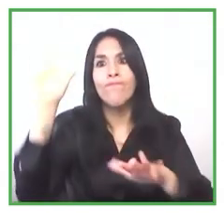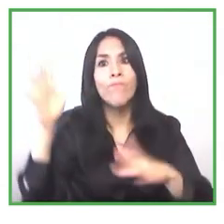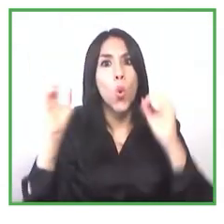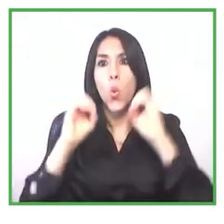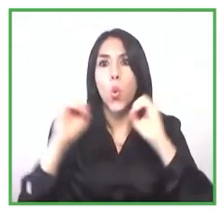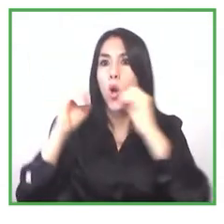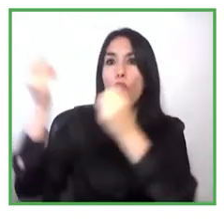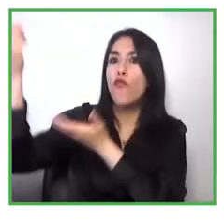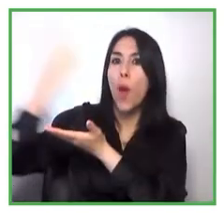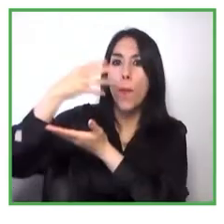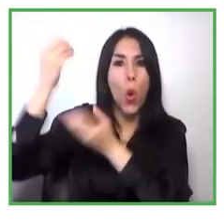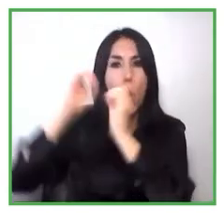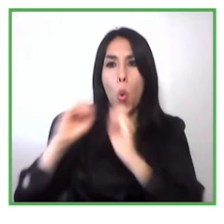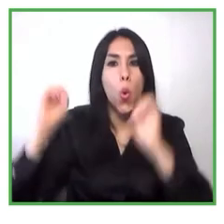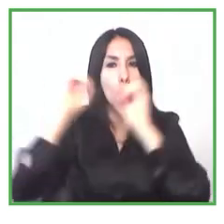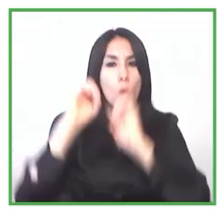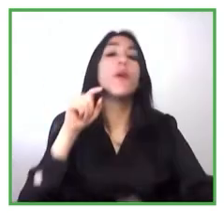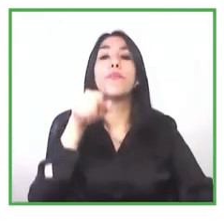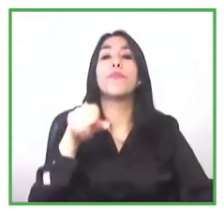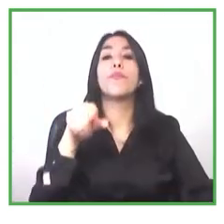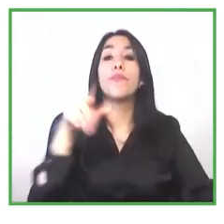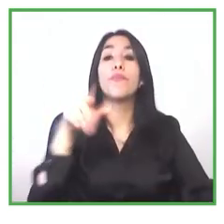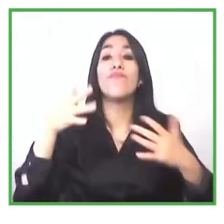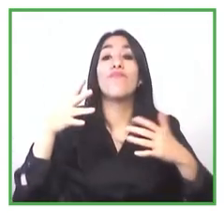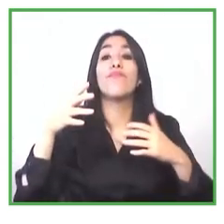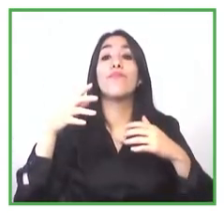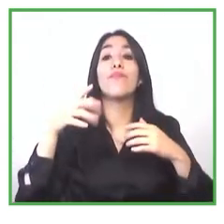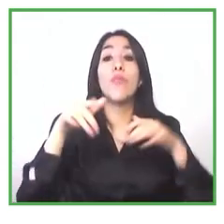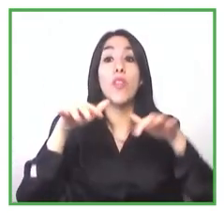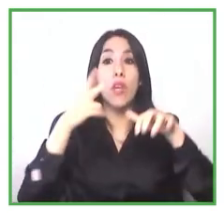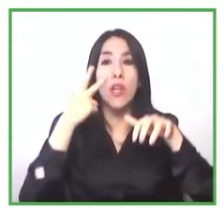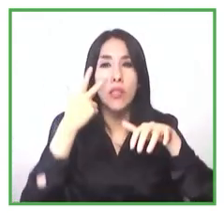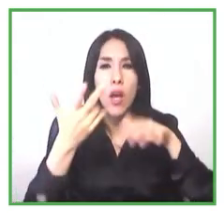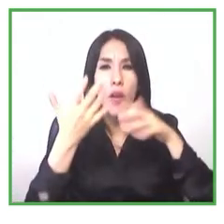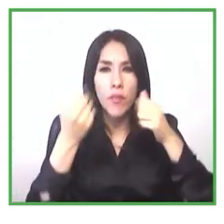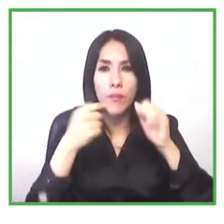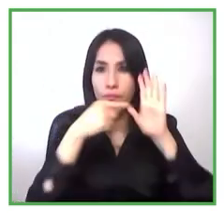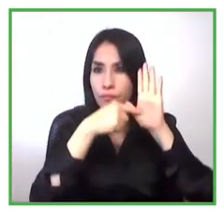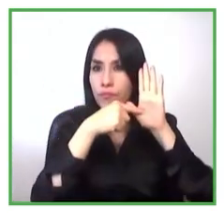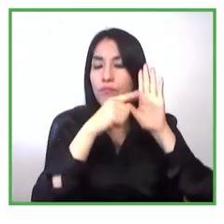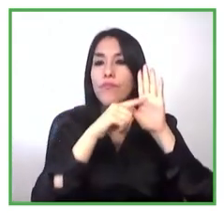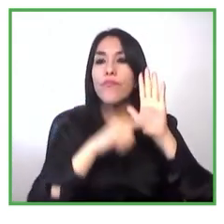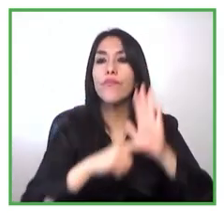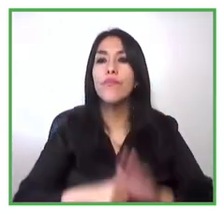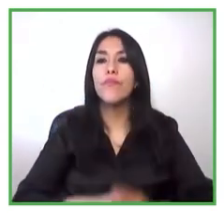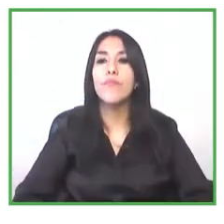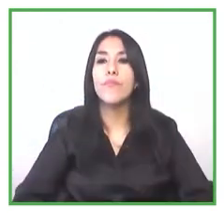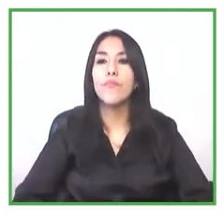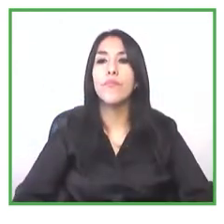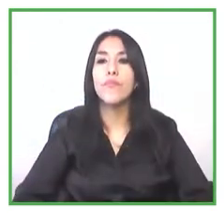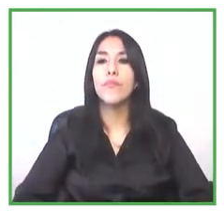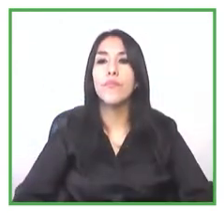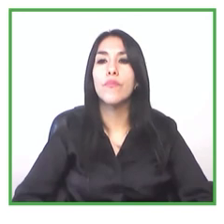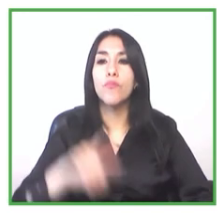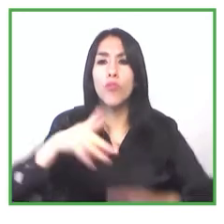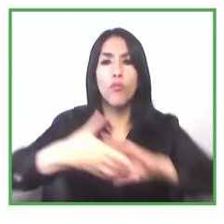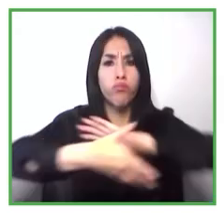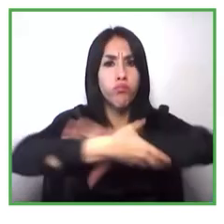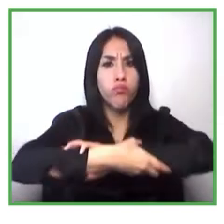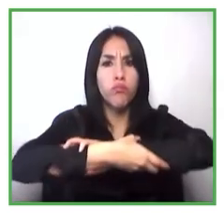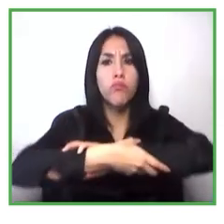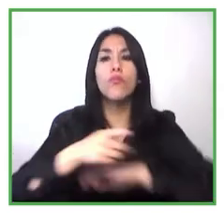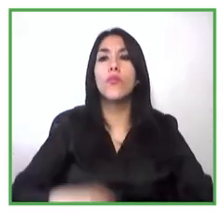uso de lo que ya también mencionaba si son los aliados en este caso se convierte en una herramienta muy potente para